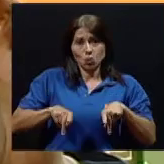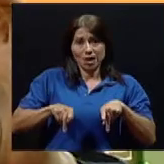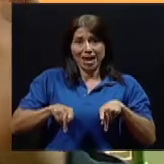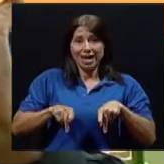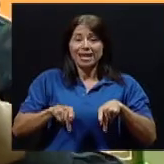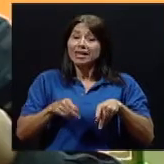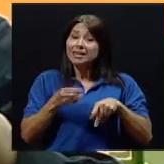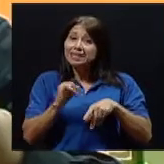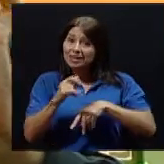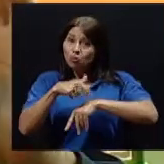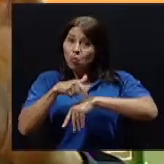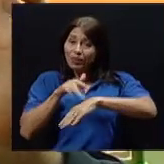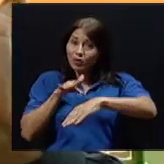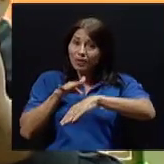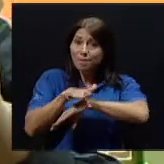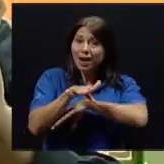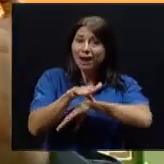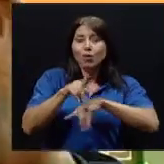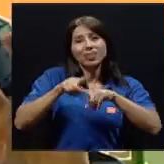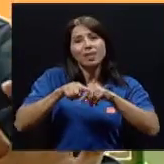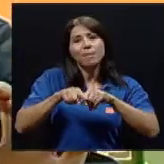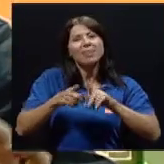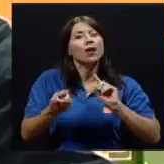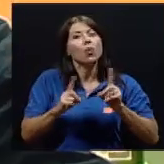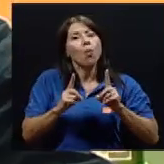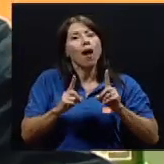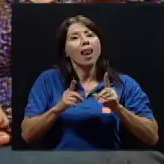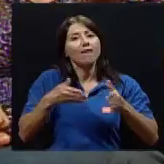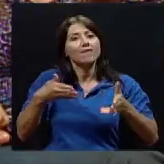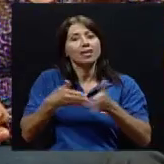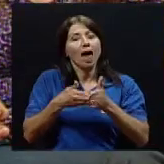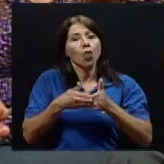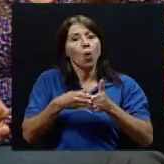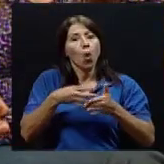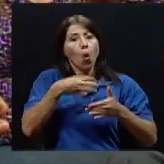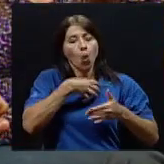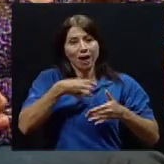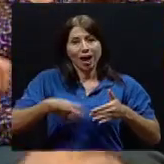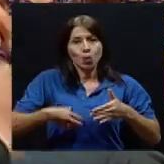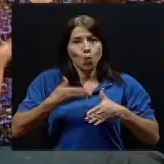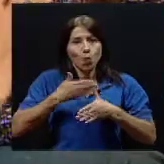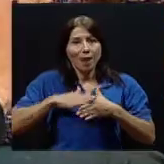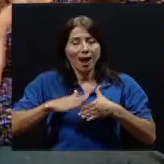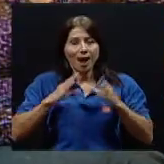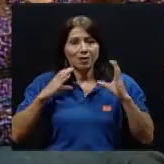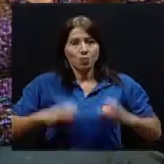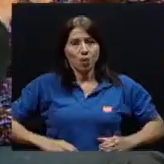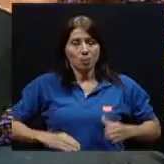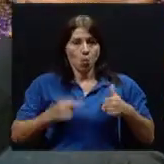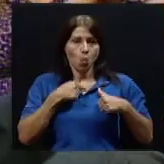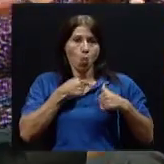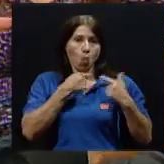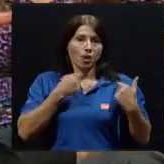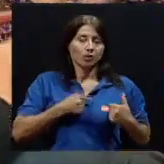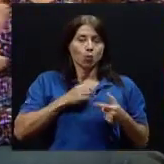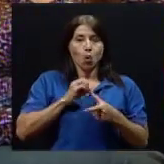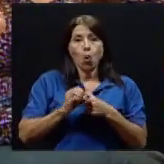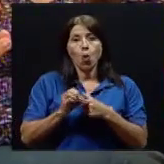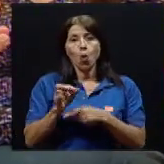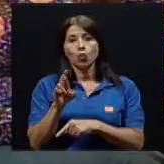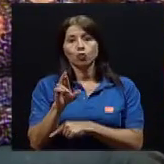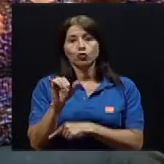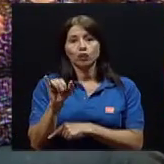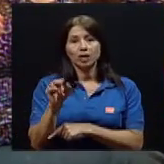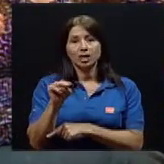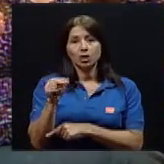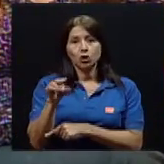temprano de cuál es el órgano o el sistema que esté primariamente afectado. Con frecuencia, cuando ya el síndrome como tal se está